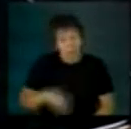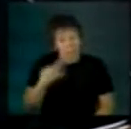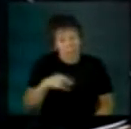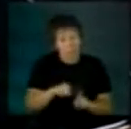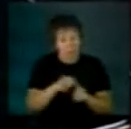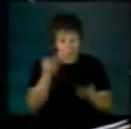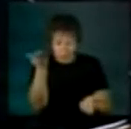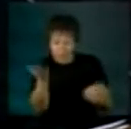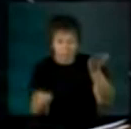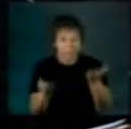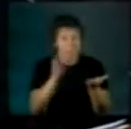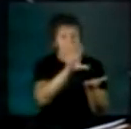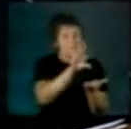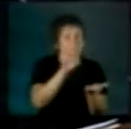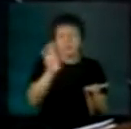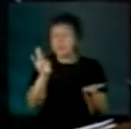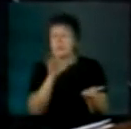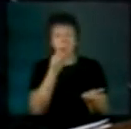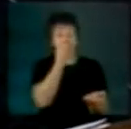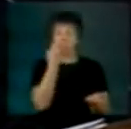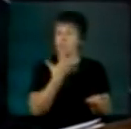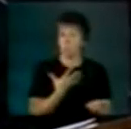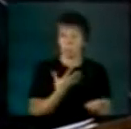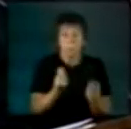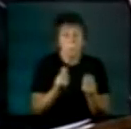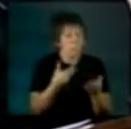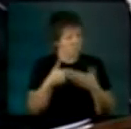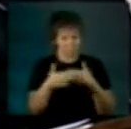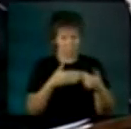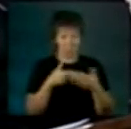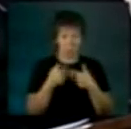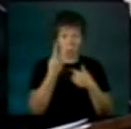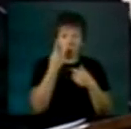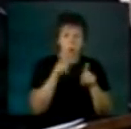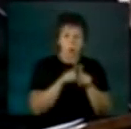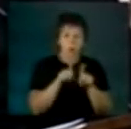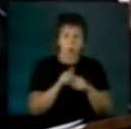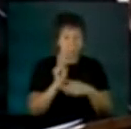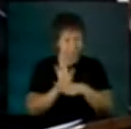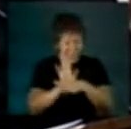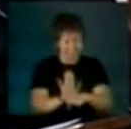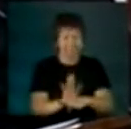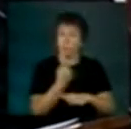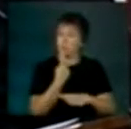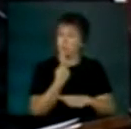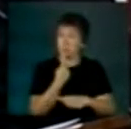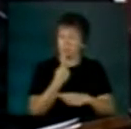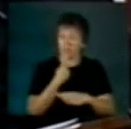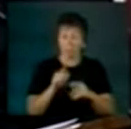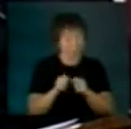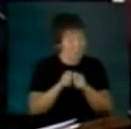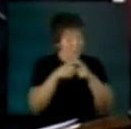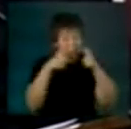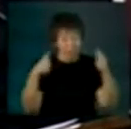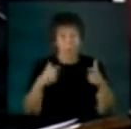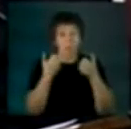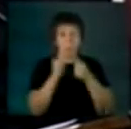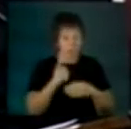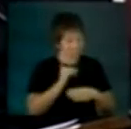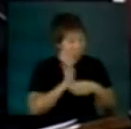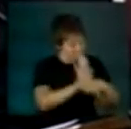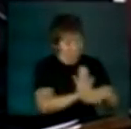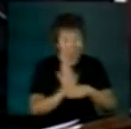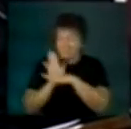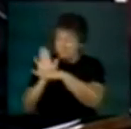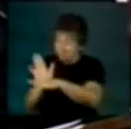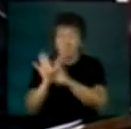decisiones sean las que sean deberán tener un ancho respaldo político para que tengan toda la